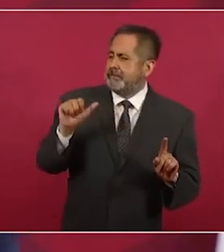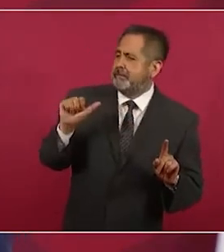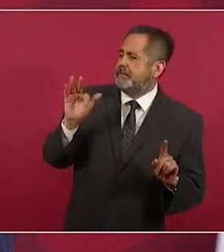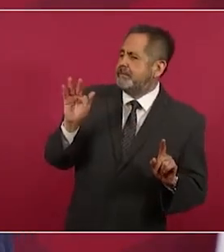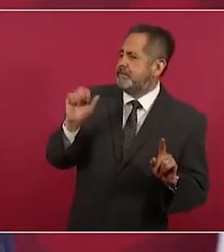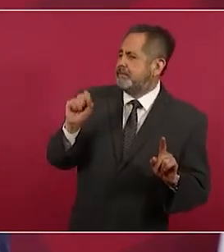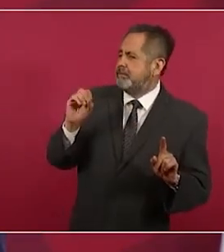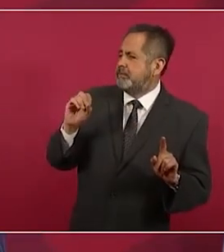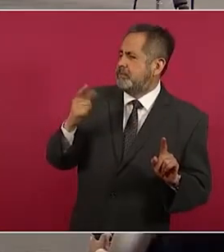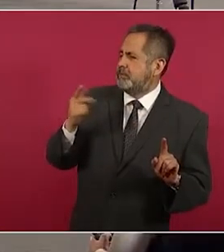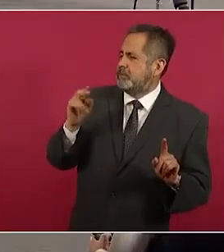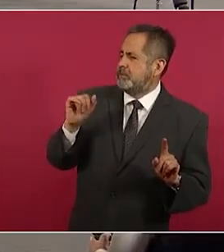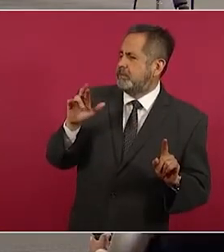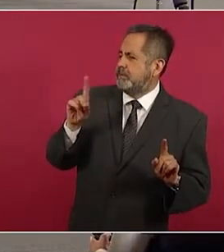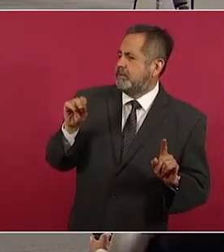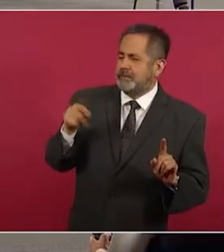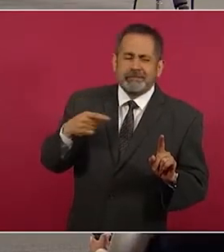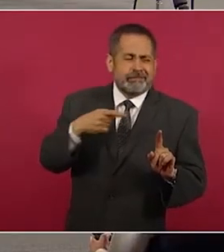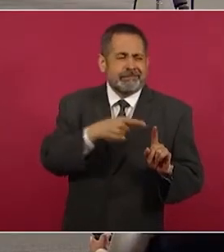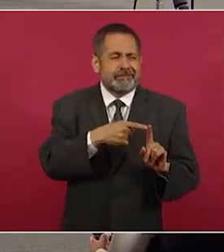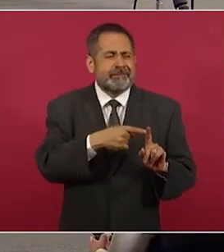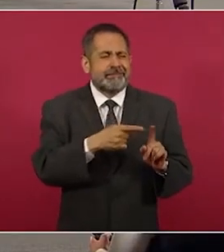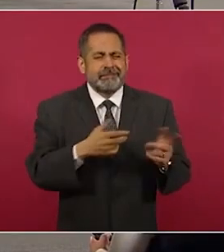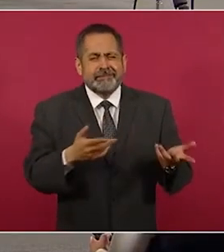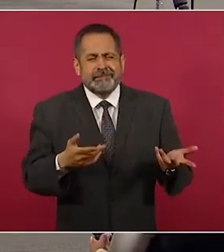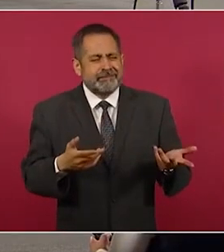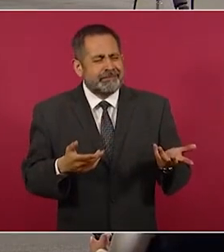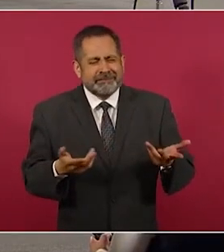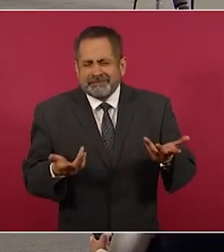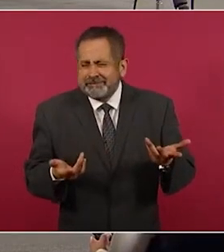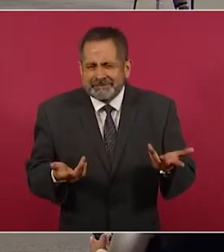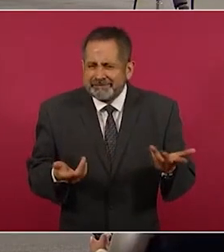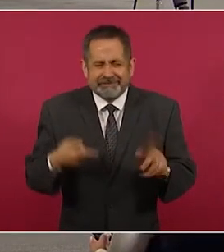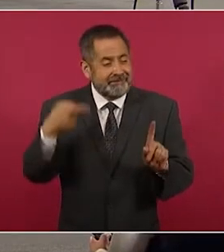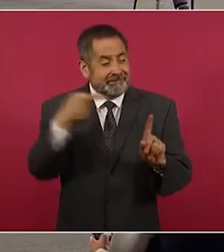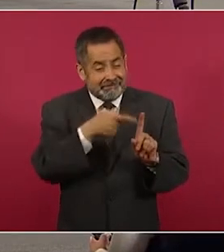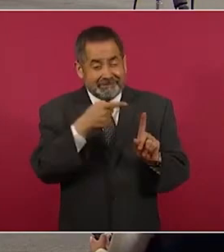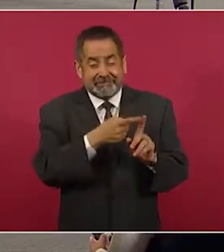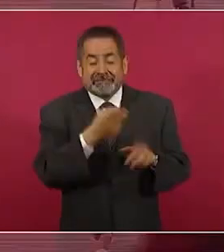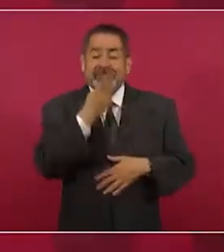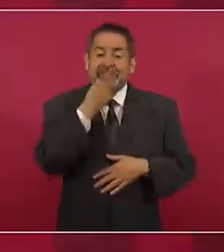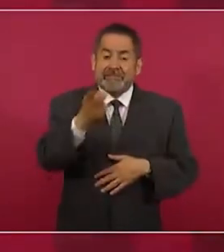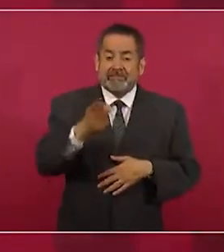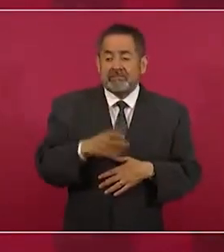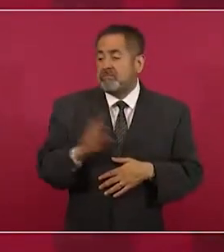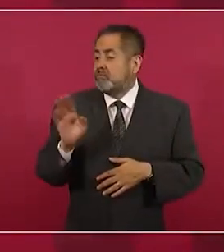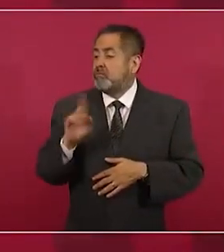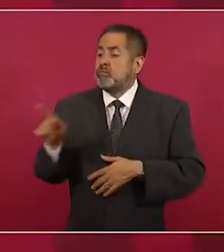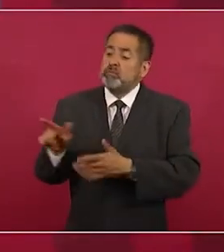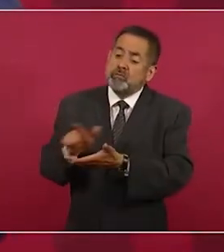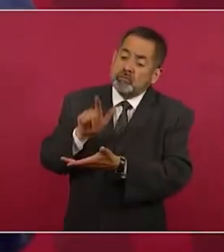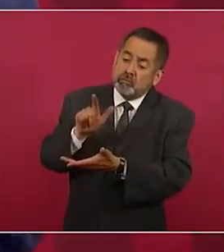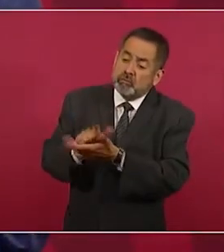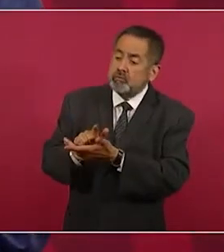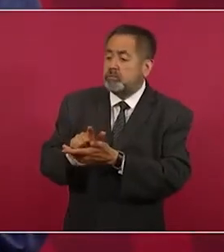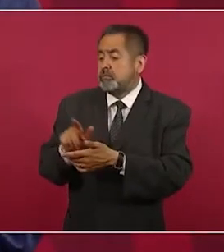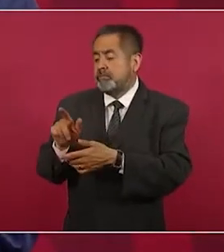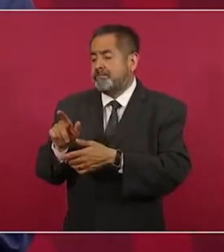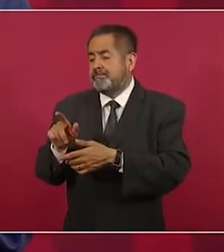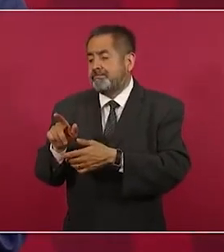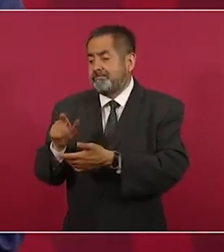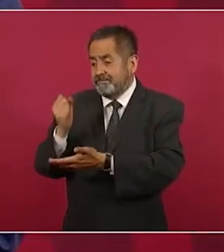a decir que nos iba a ir muy mal con los extranjeros,